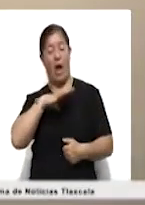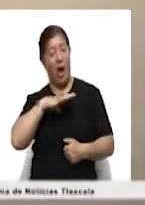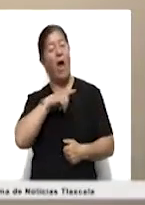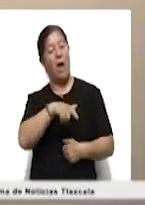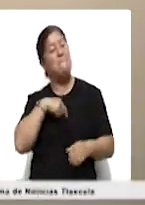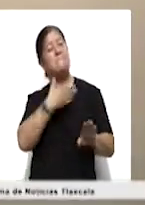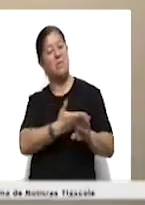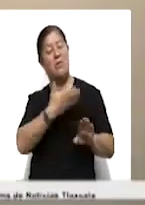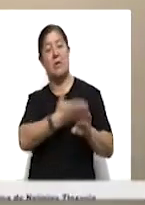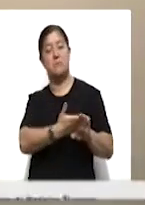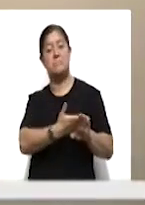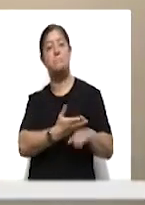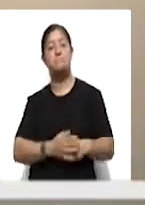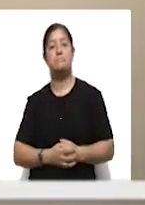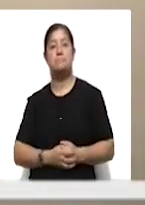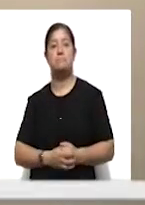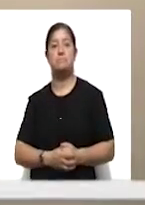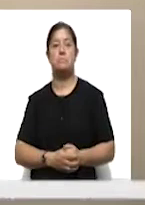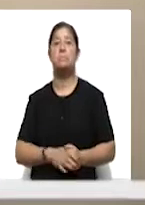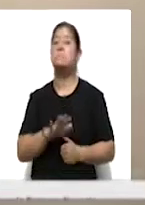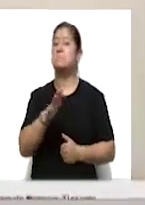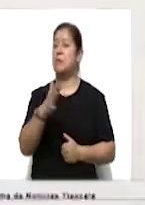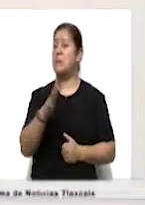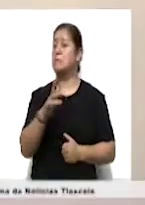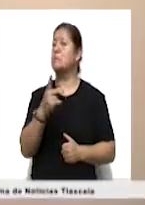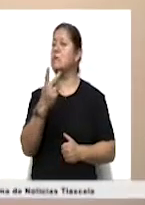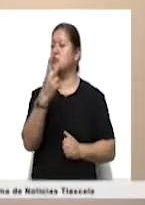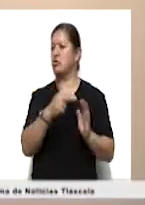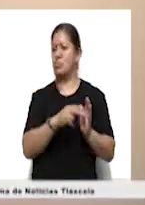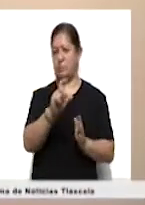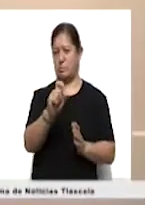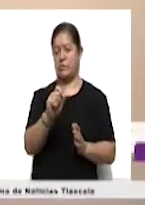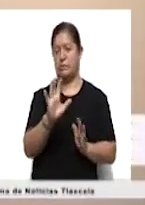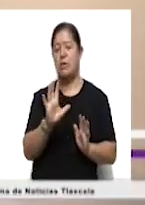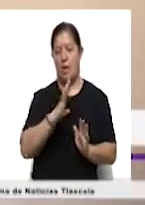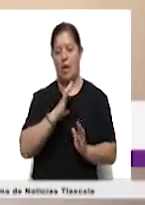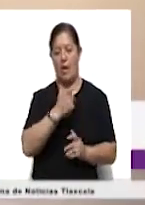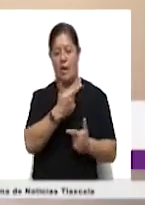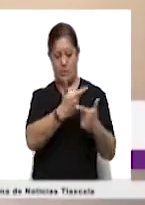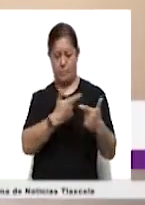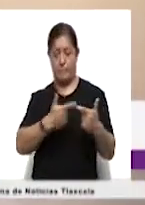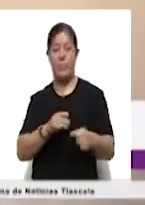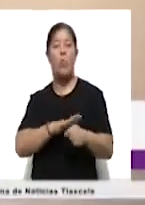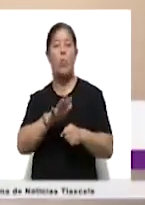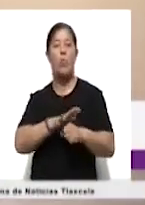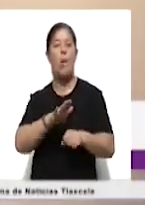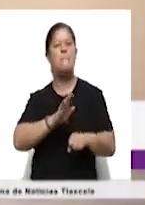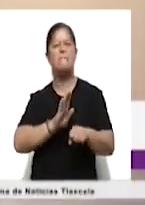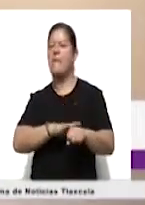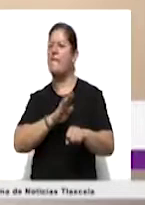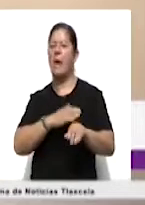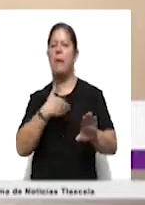violencia, aproximadamente en el registro del año pasado. ¿Cuáles son las principales formas de ejercer el abuso?